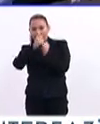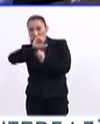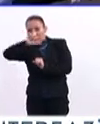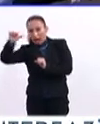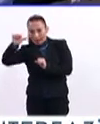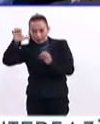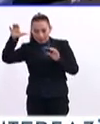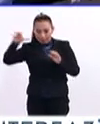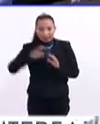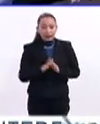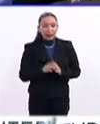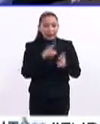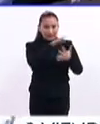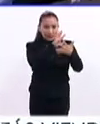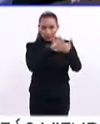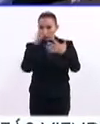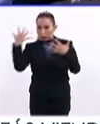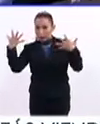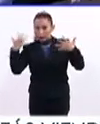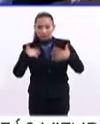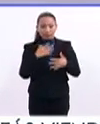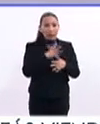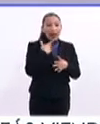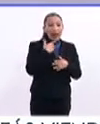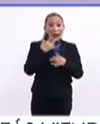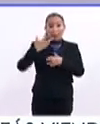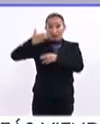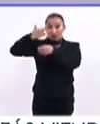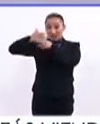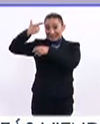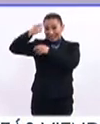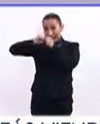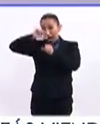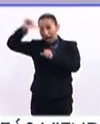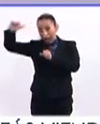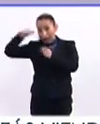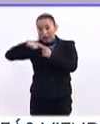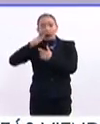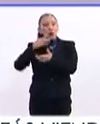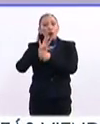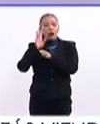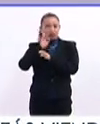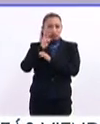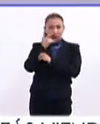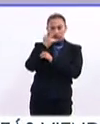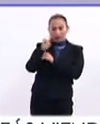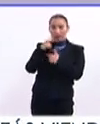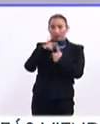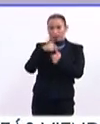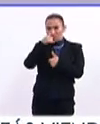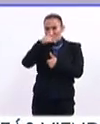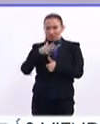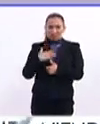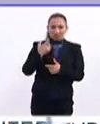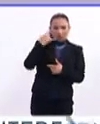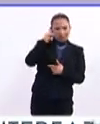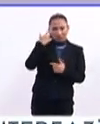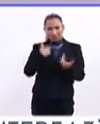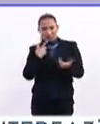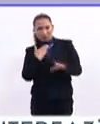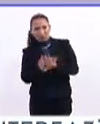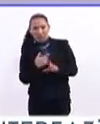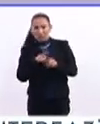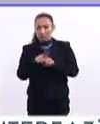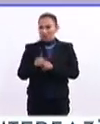es muy importante. Entonces, para los mayores de siete años, las señales son, empiezan a estar muy agresivos con primos,